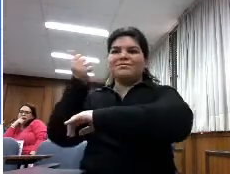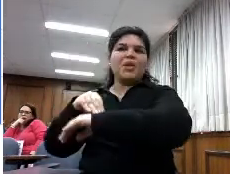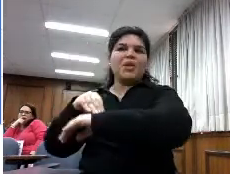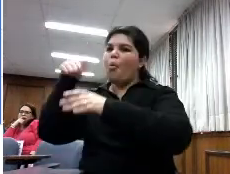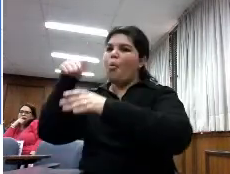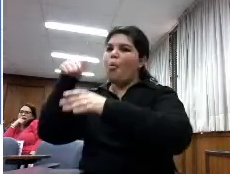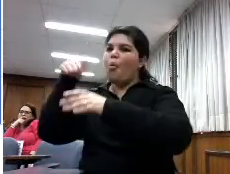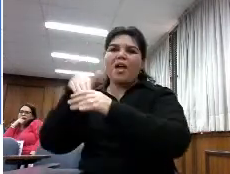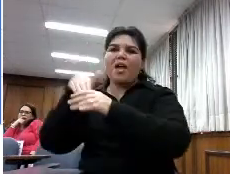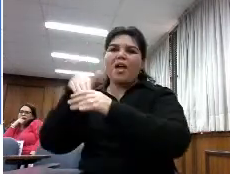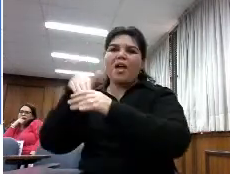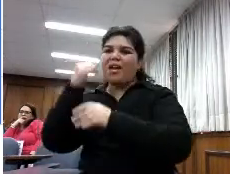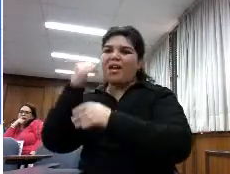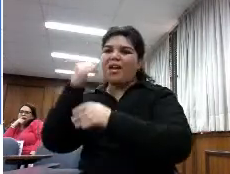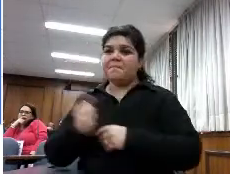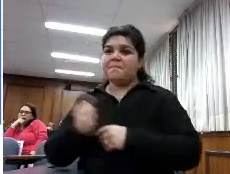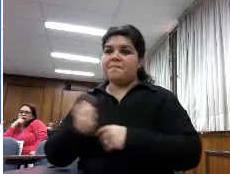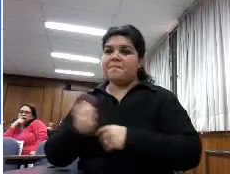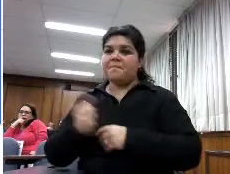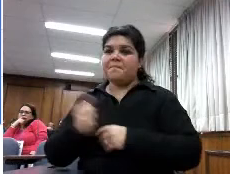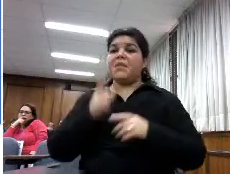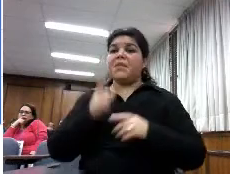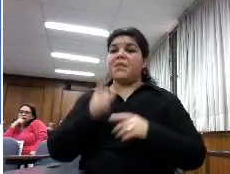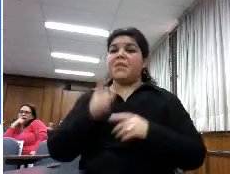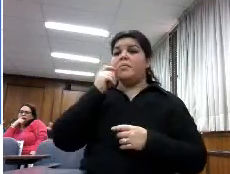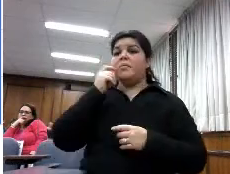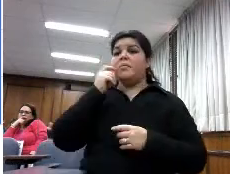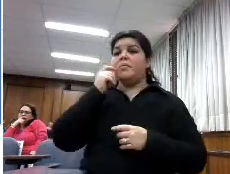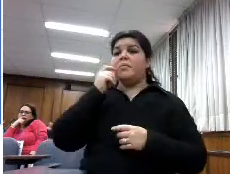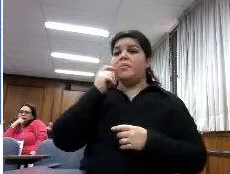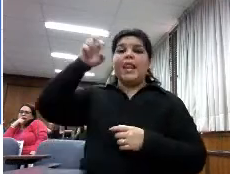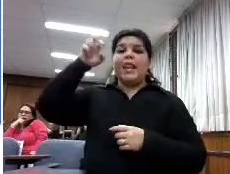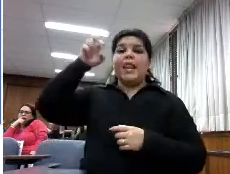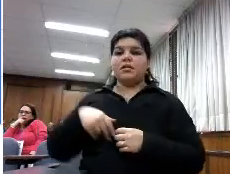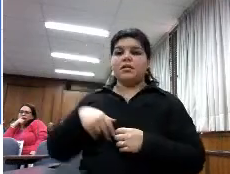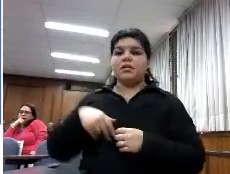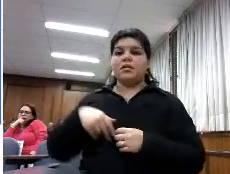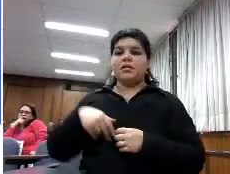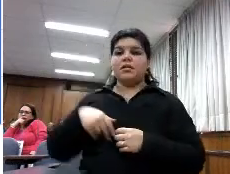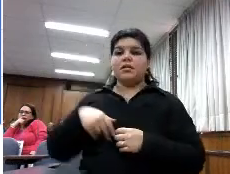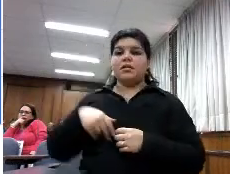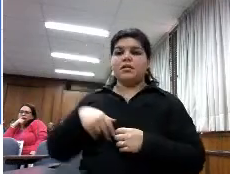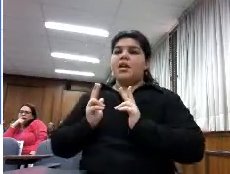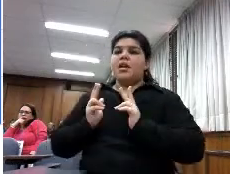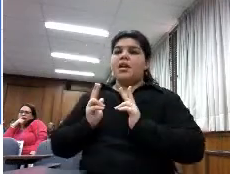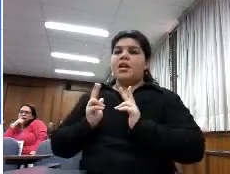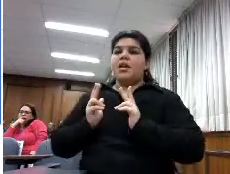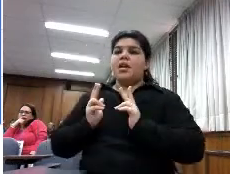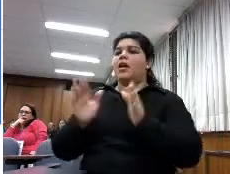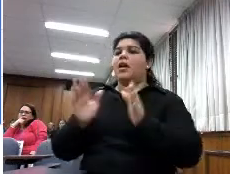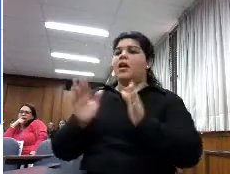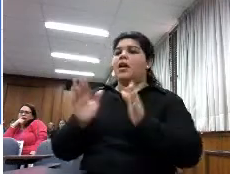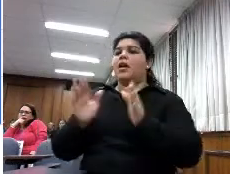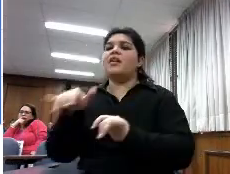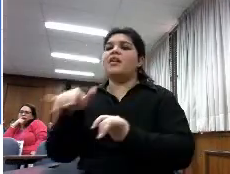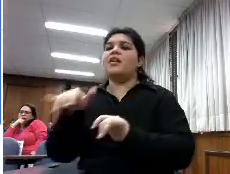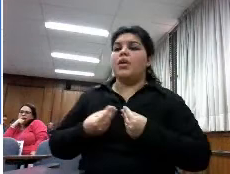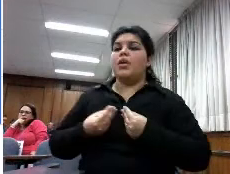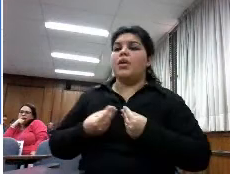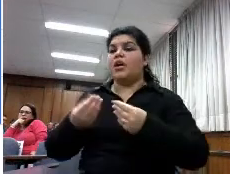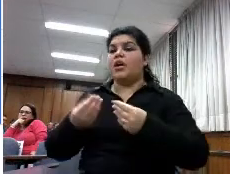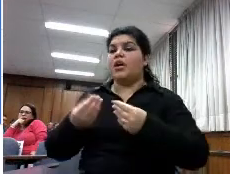especialista es que los libros digitales posibilitan una cosa todo aquello que tú quieres hacer